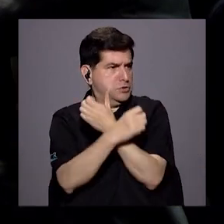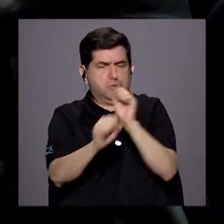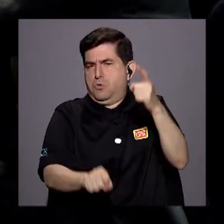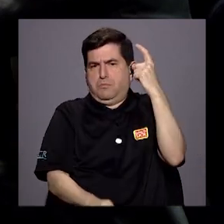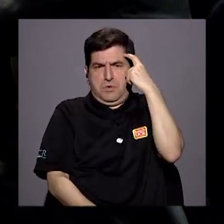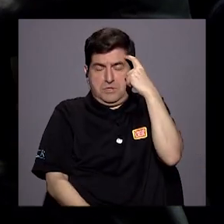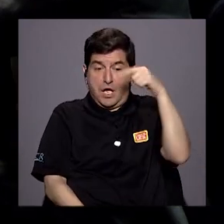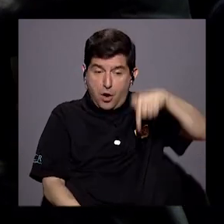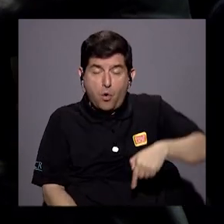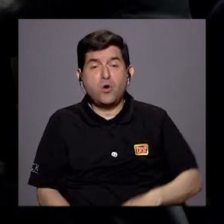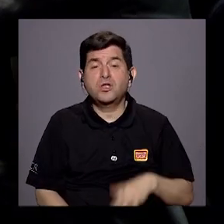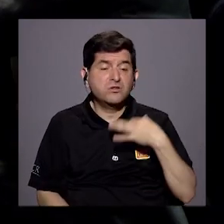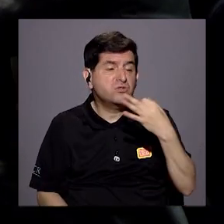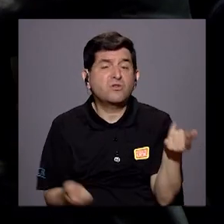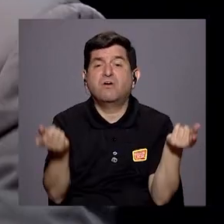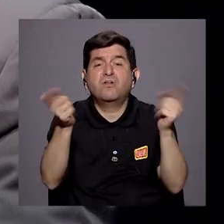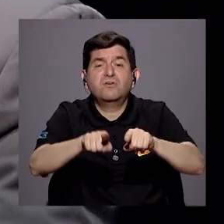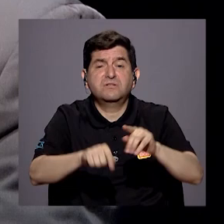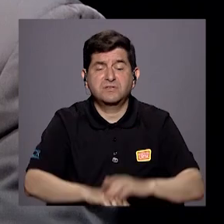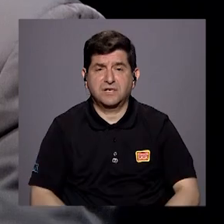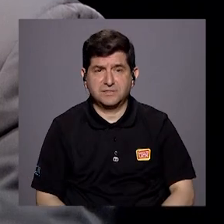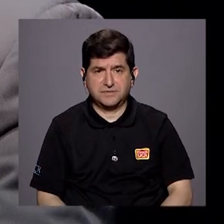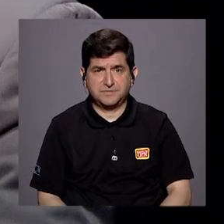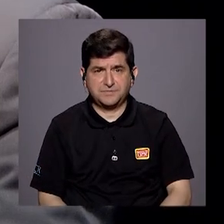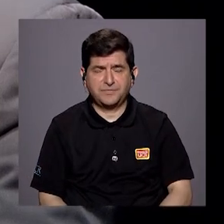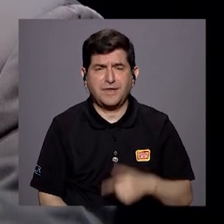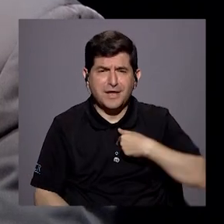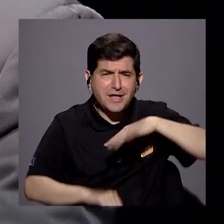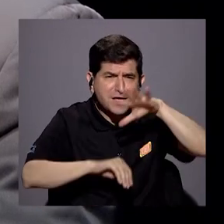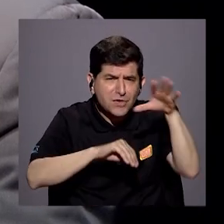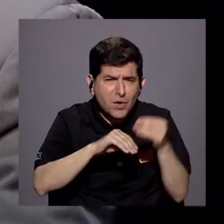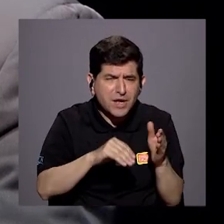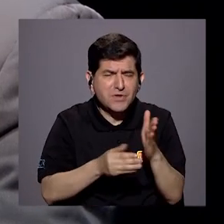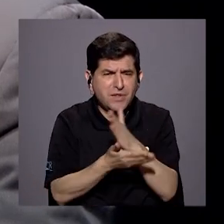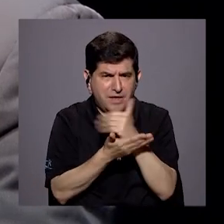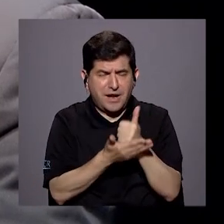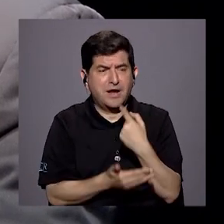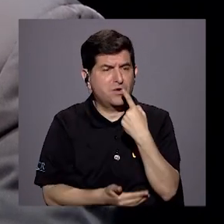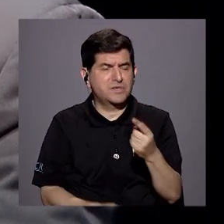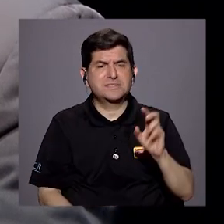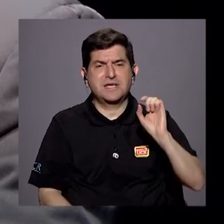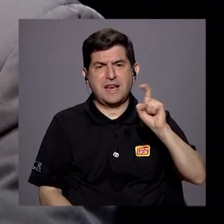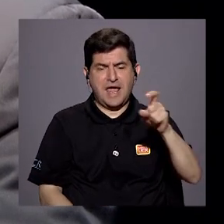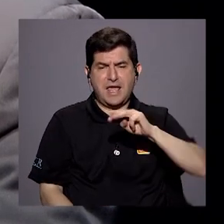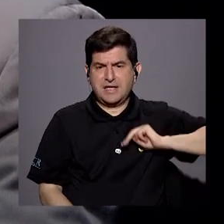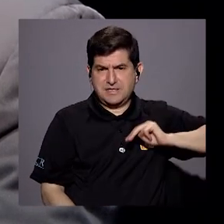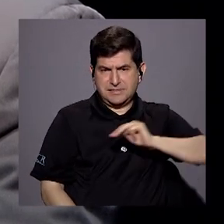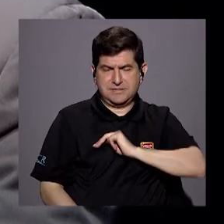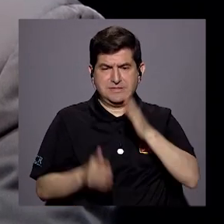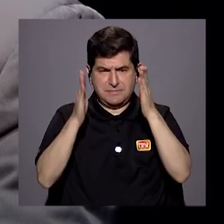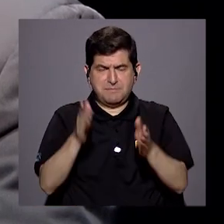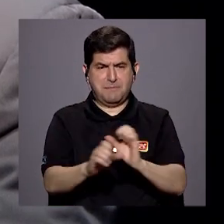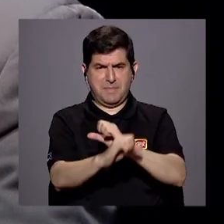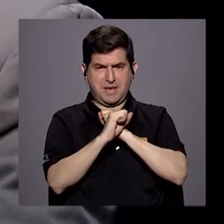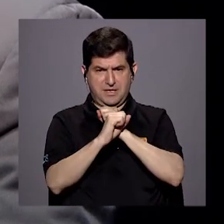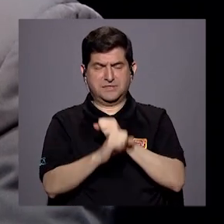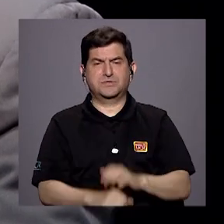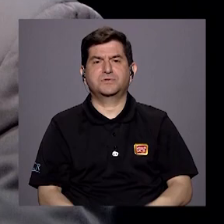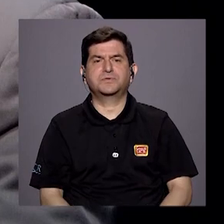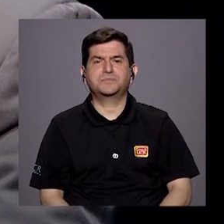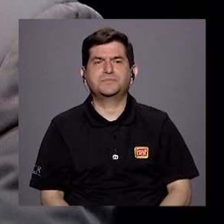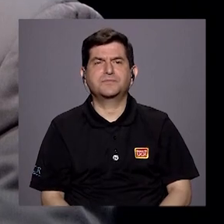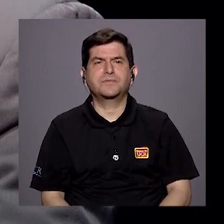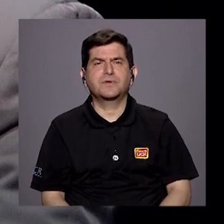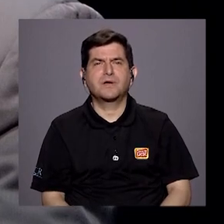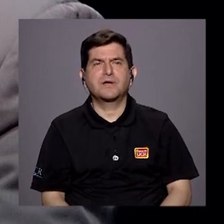pensar. Hoy es pan de todos los días. Don Rolando, y le voy a sumar un apunte que me decía un exministro de Seguridad. Me decía un exministro de Seguridad